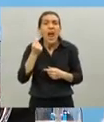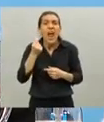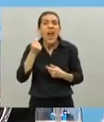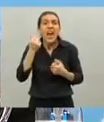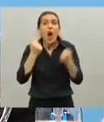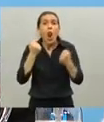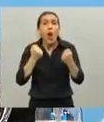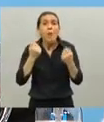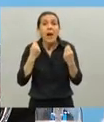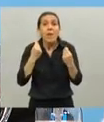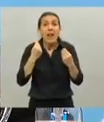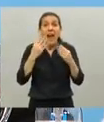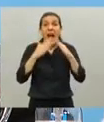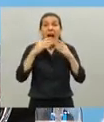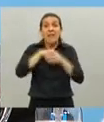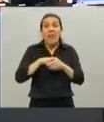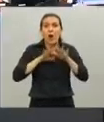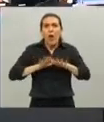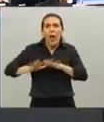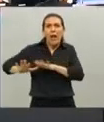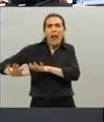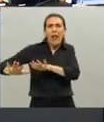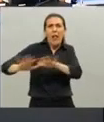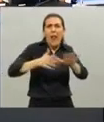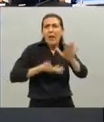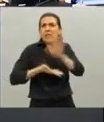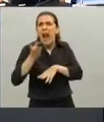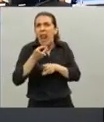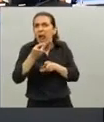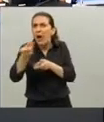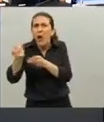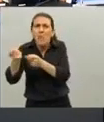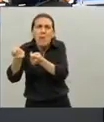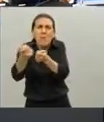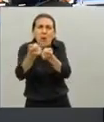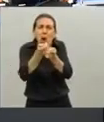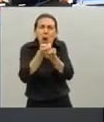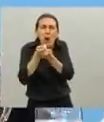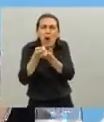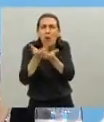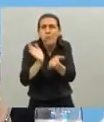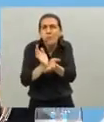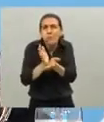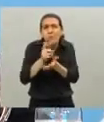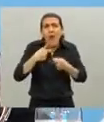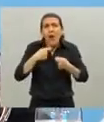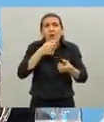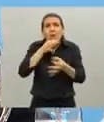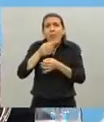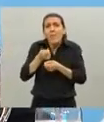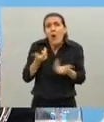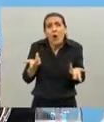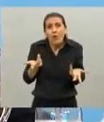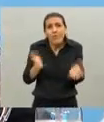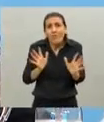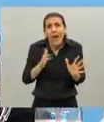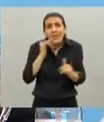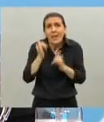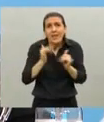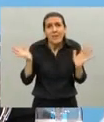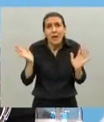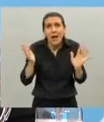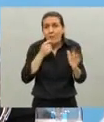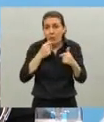retracción de la gente y el no consumo y esto hay que entenderlo así y hay que explicarlo así yo la vez